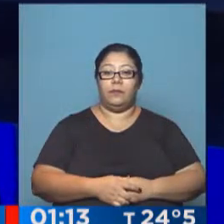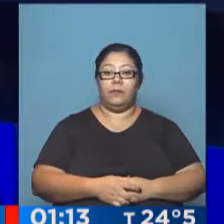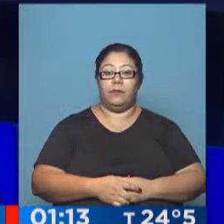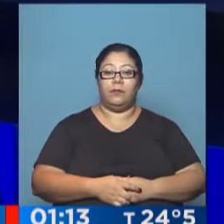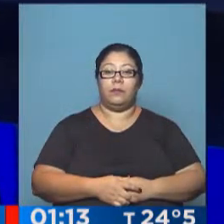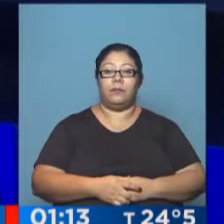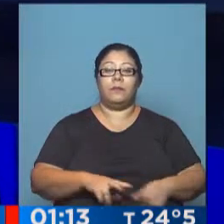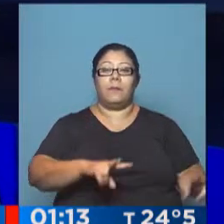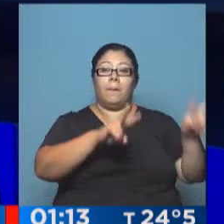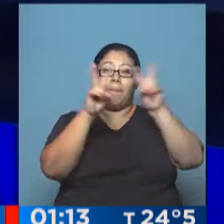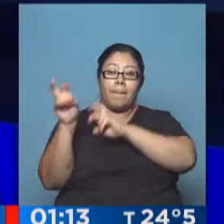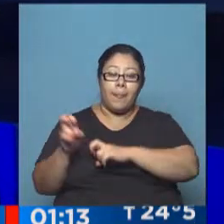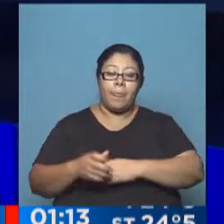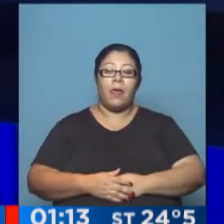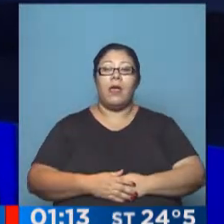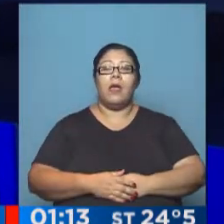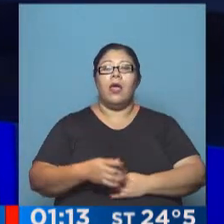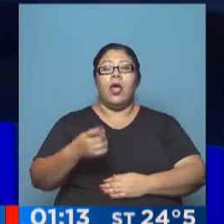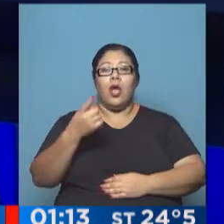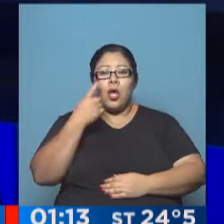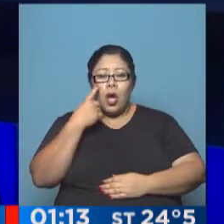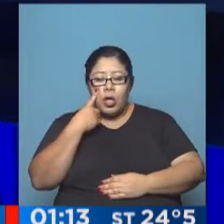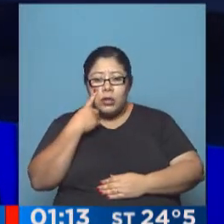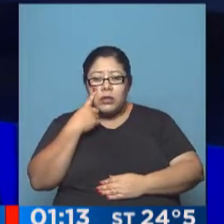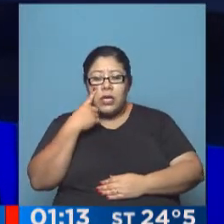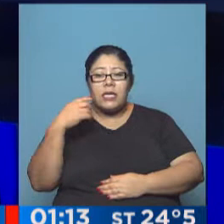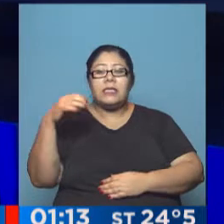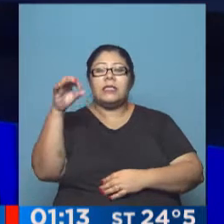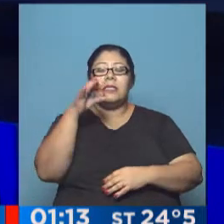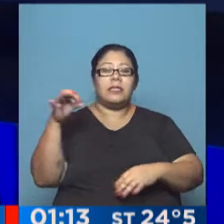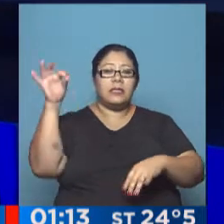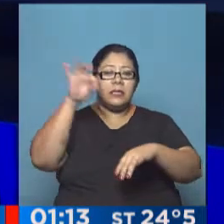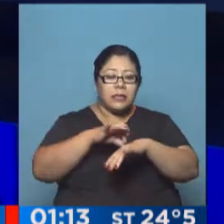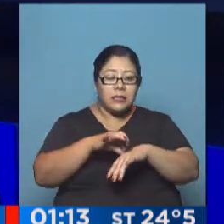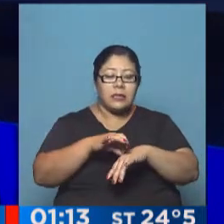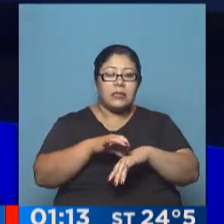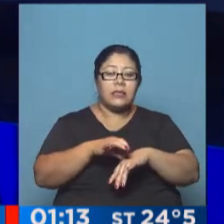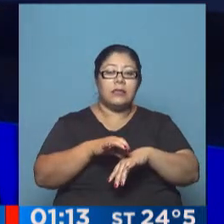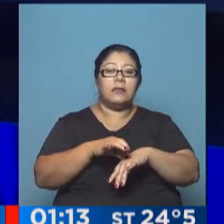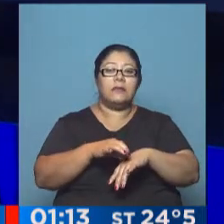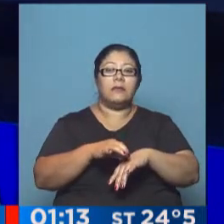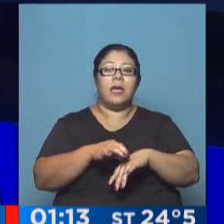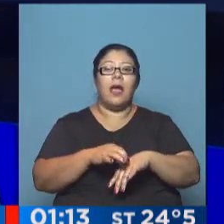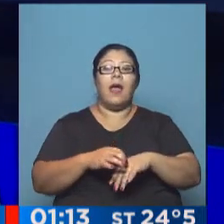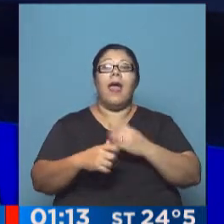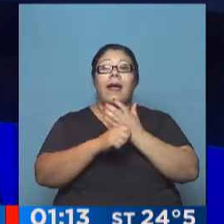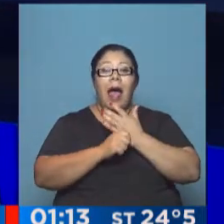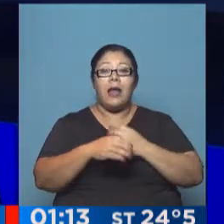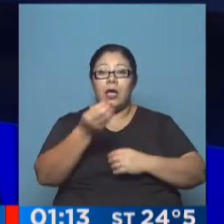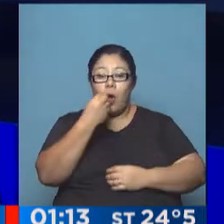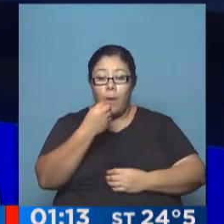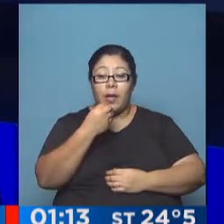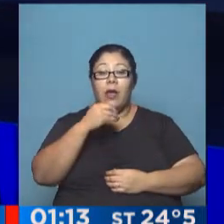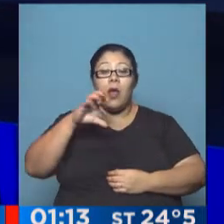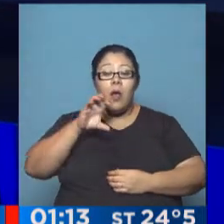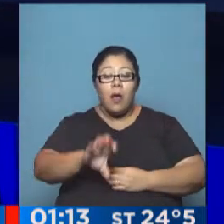Son conocidas como chaquetas amarillas, son avispas y son carnívoras y mantienen en alerta a la población de Tierra del